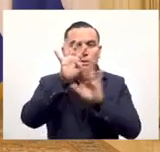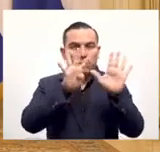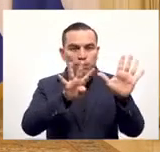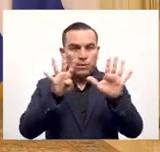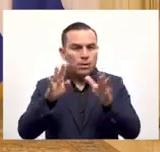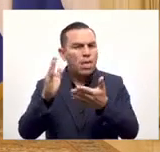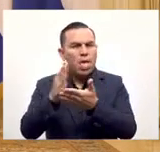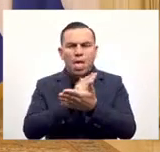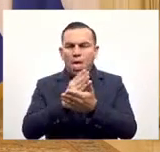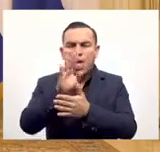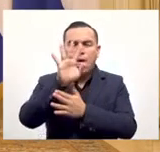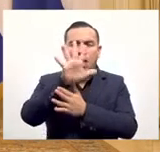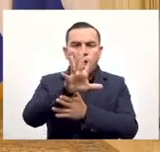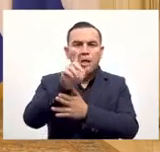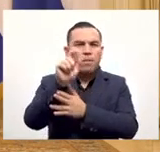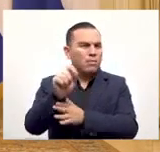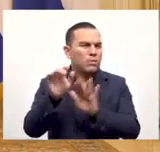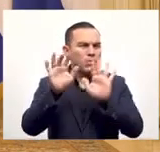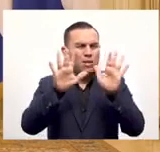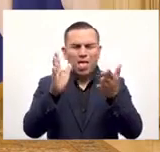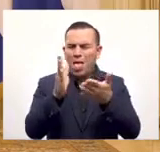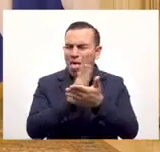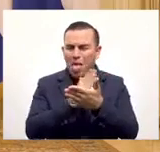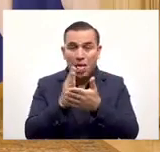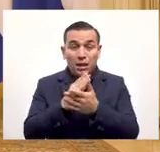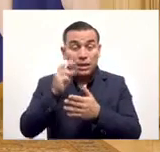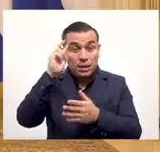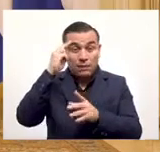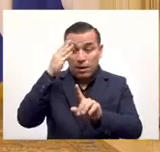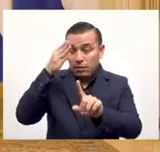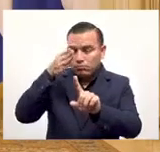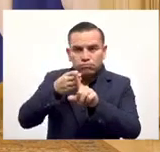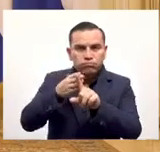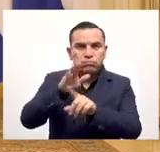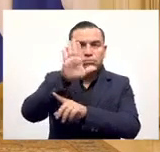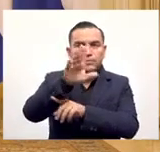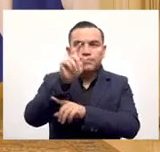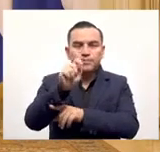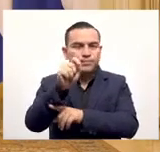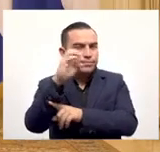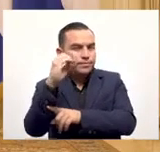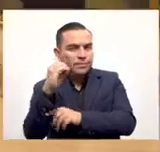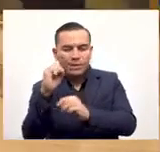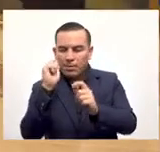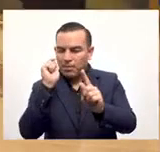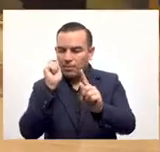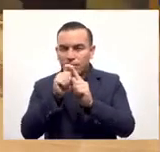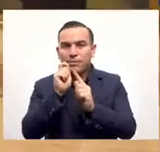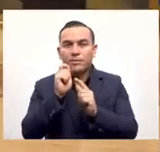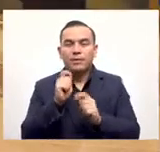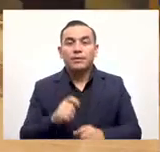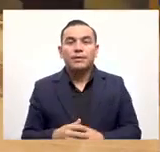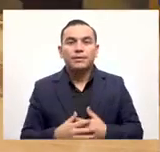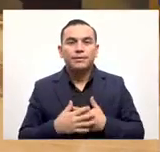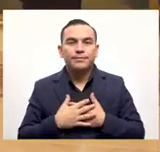.99, ni 4.95, ni 5.10, recibirá exactamente los 5 dólares que le están pagando.